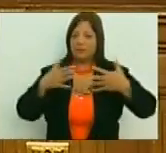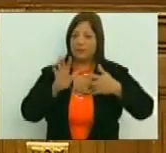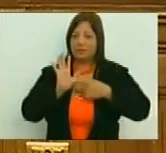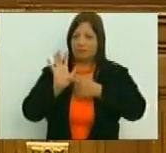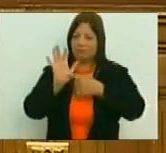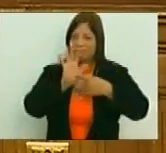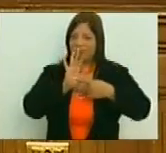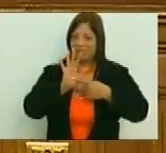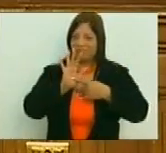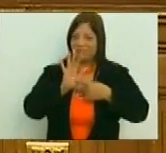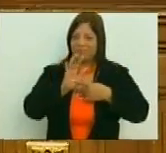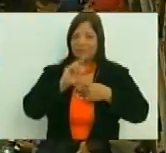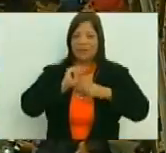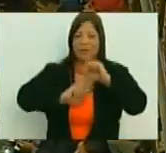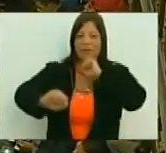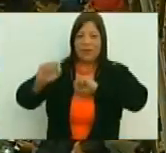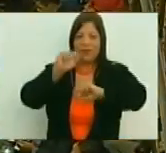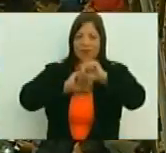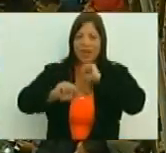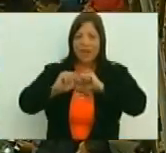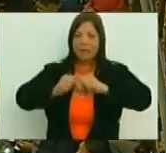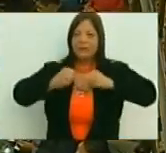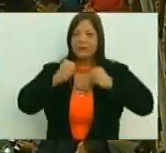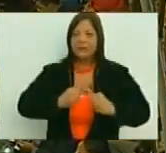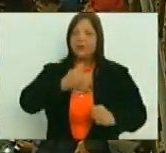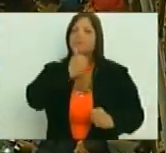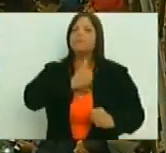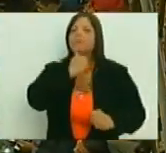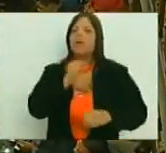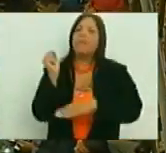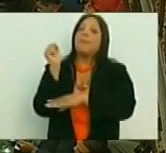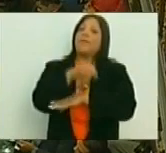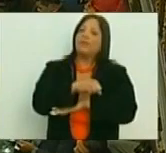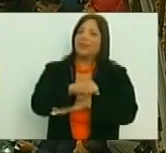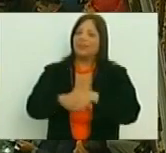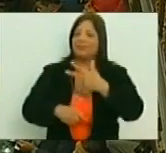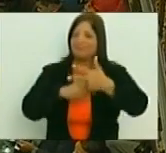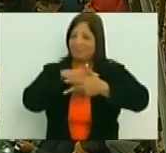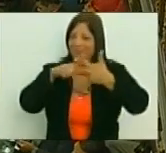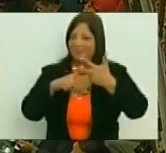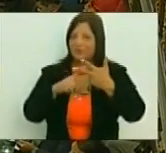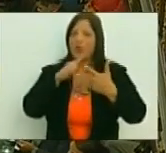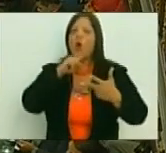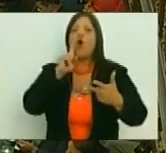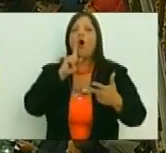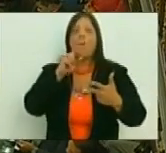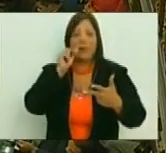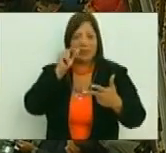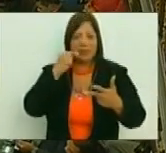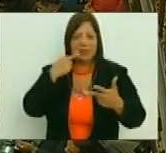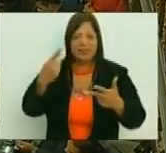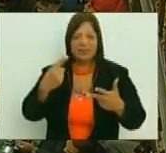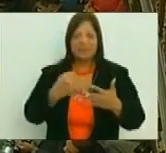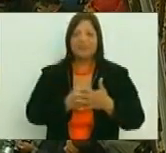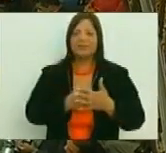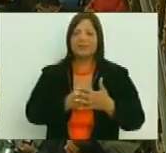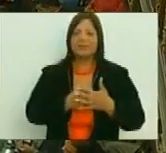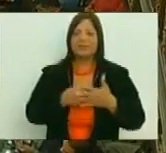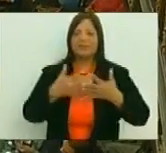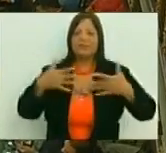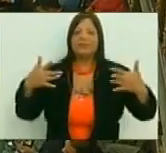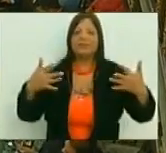para combatir para resistir y para vencer decía Pablo Morillo lo siguiente esto aparece